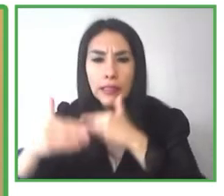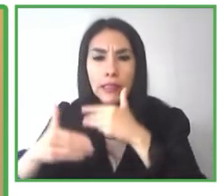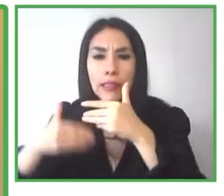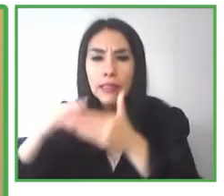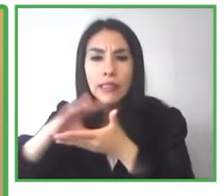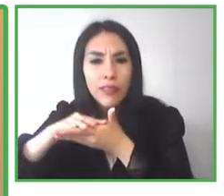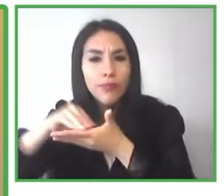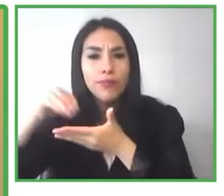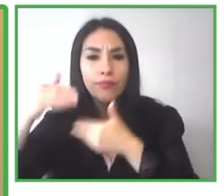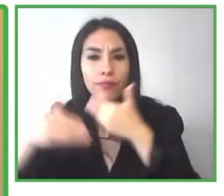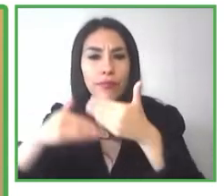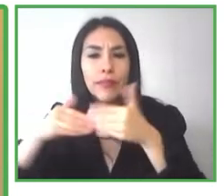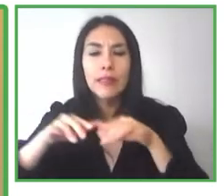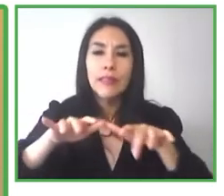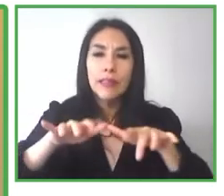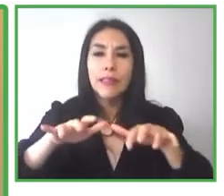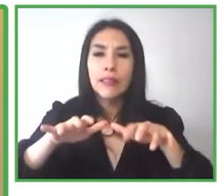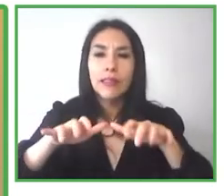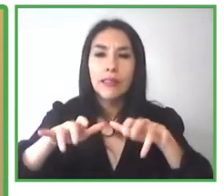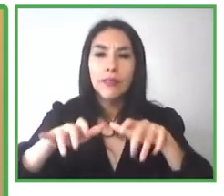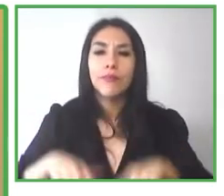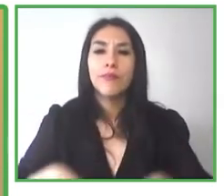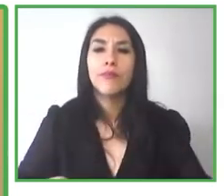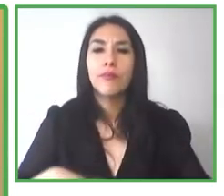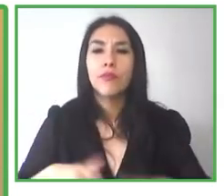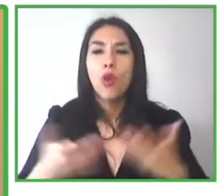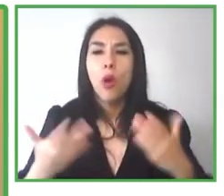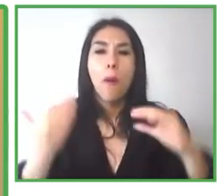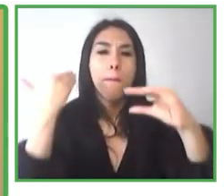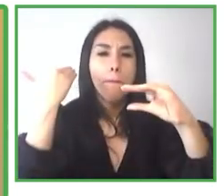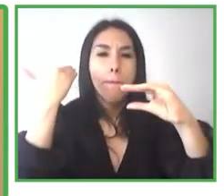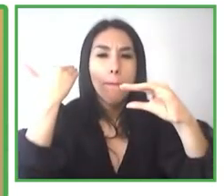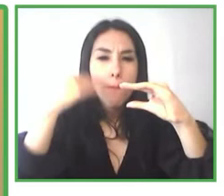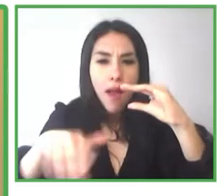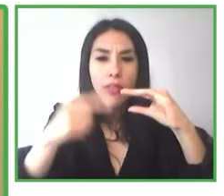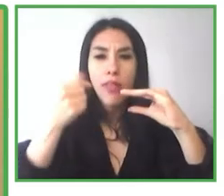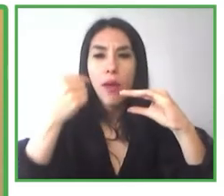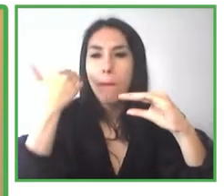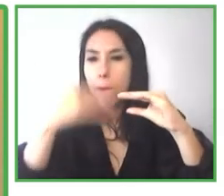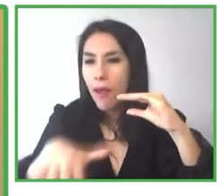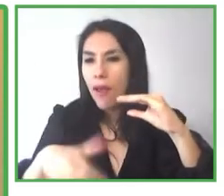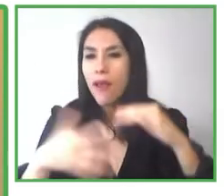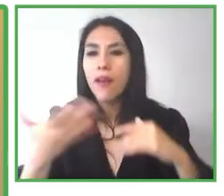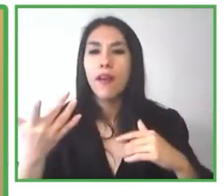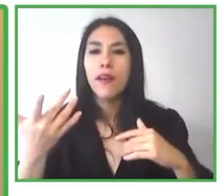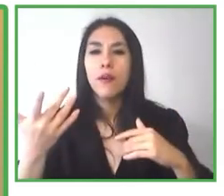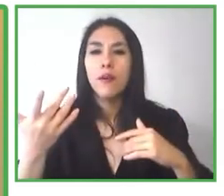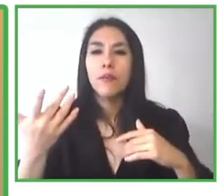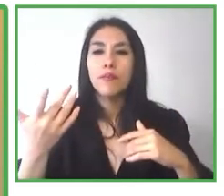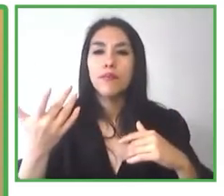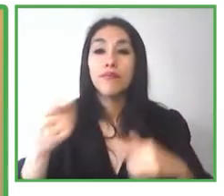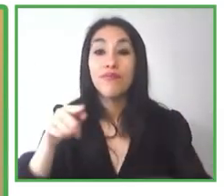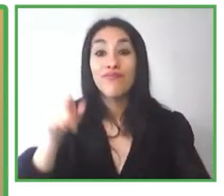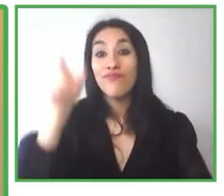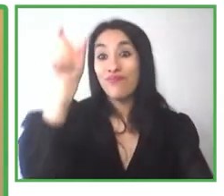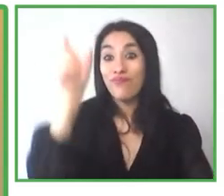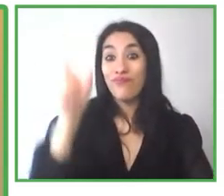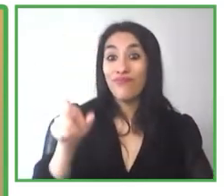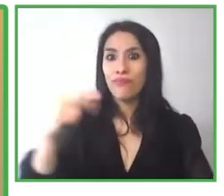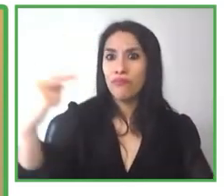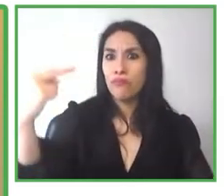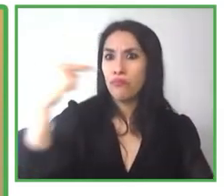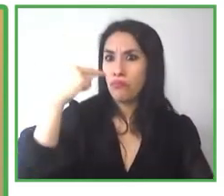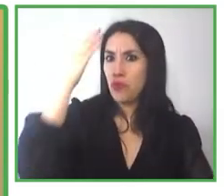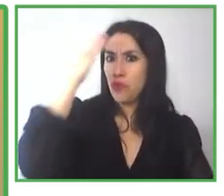computador y escribir un documento o escribir un correo electrónico como cualquier otra persona y la otra persona al lado